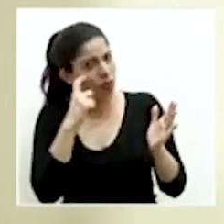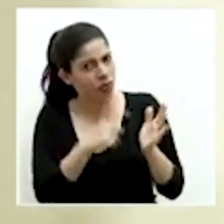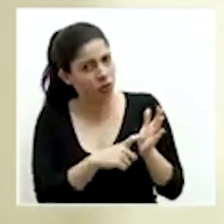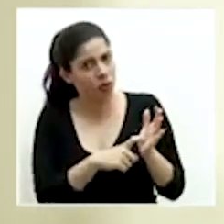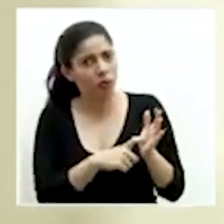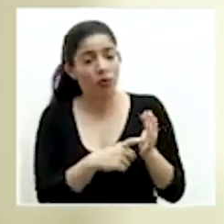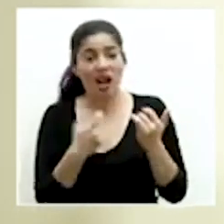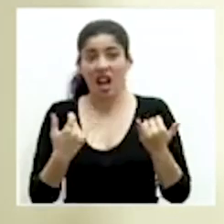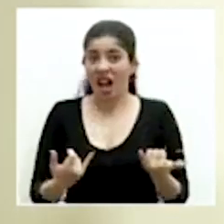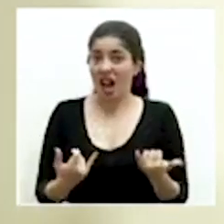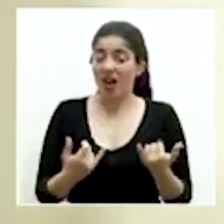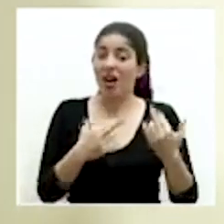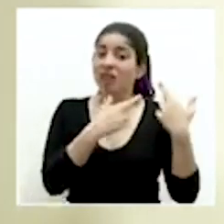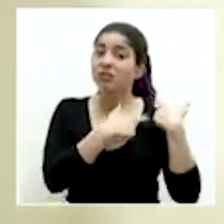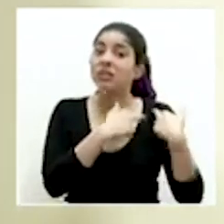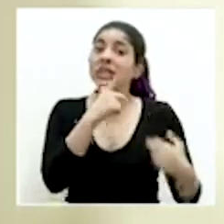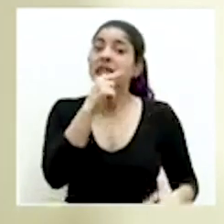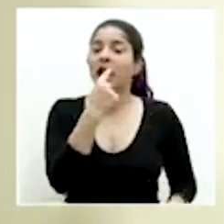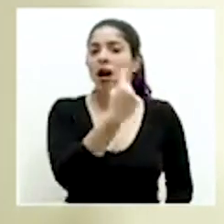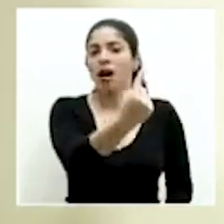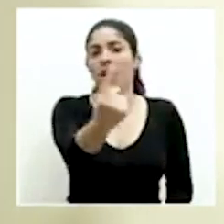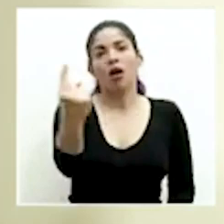está cayendo en cada uno de nosotros